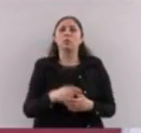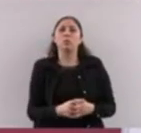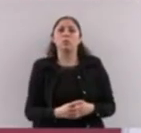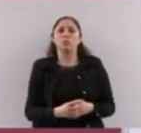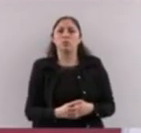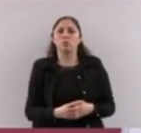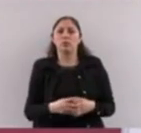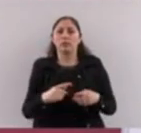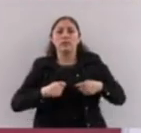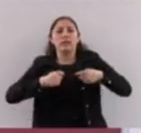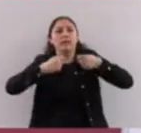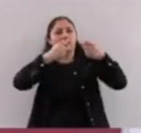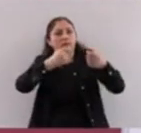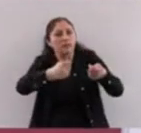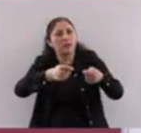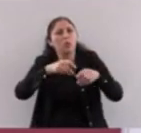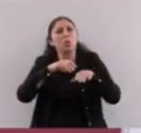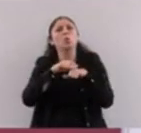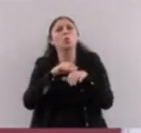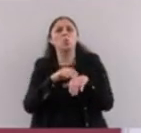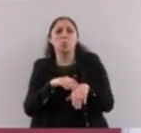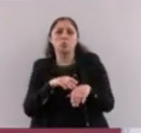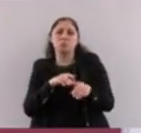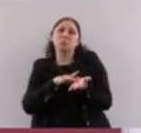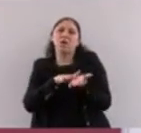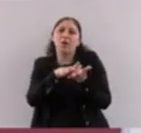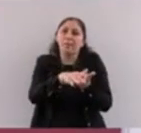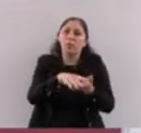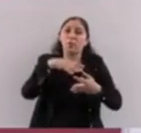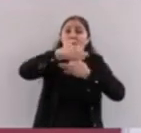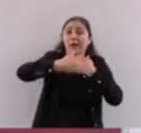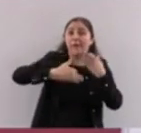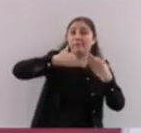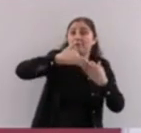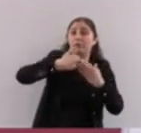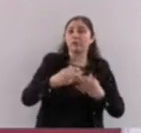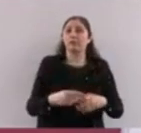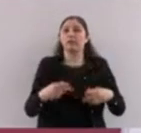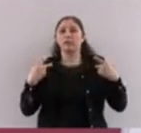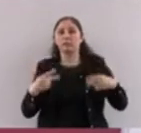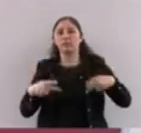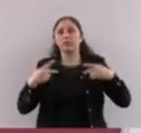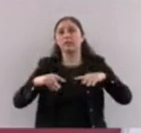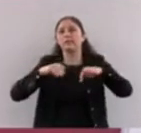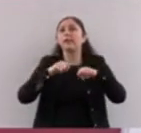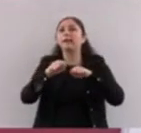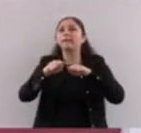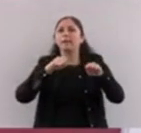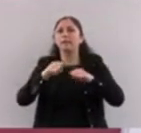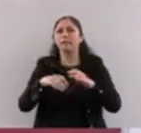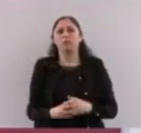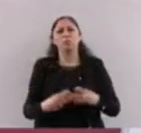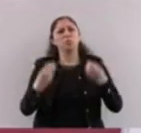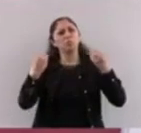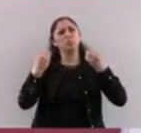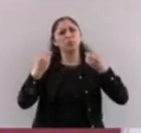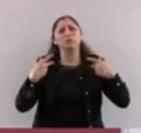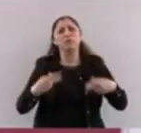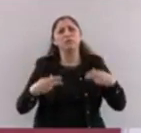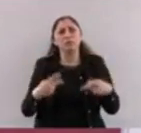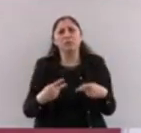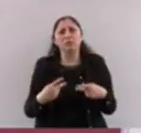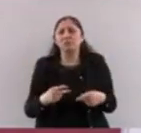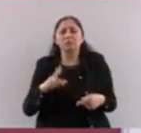agradecimiento a toda una vida de trabajo de ustedes. Pero seguramente muchas personas